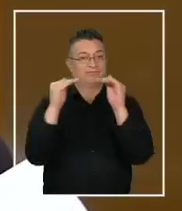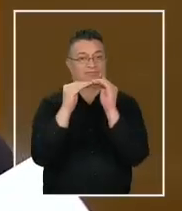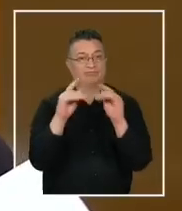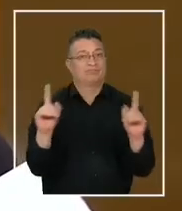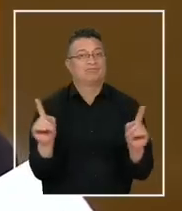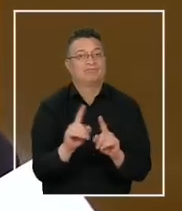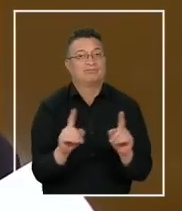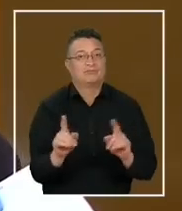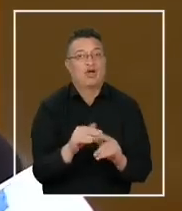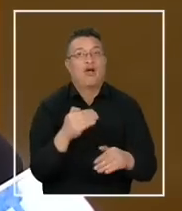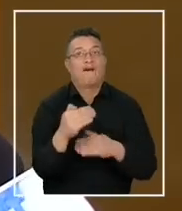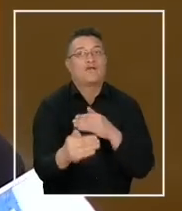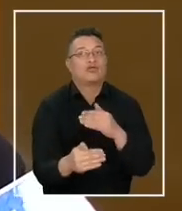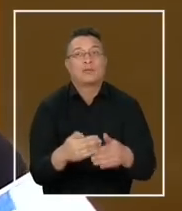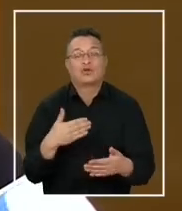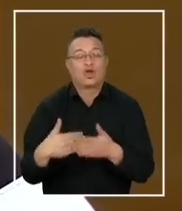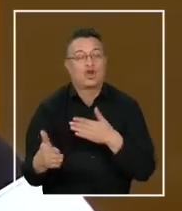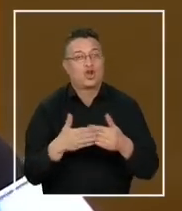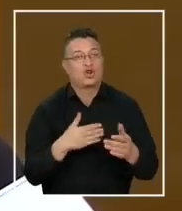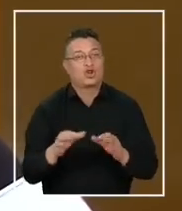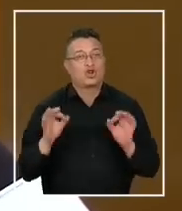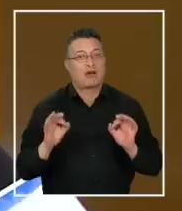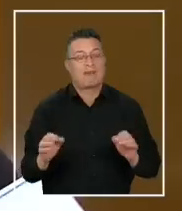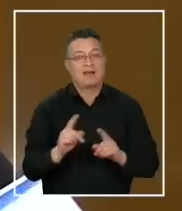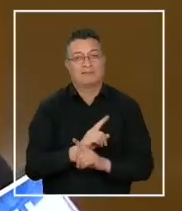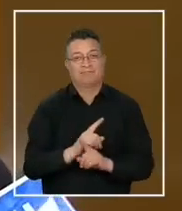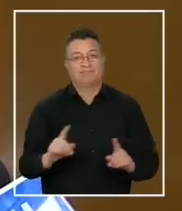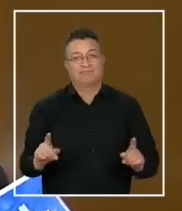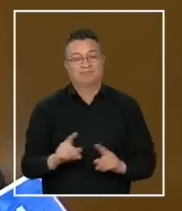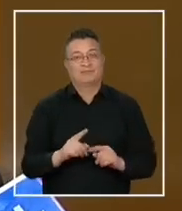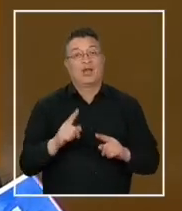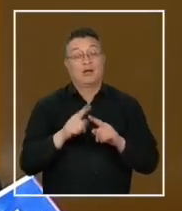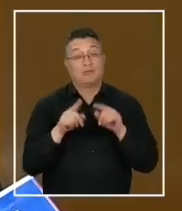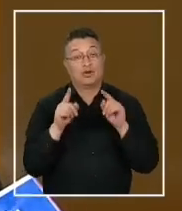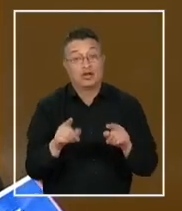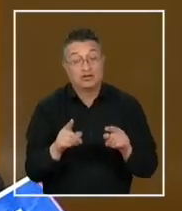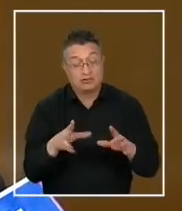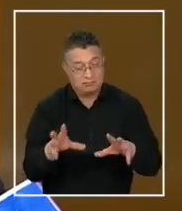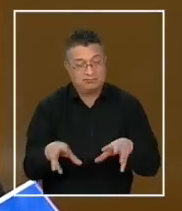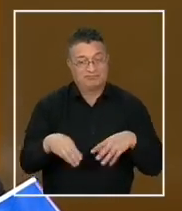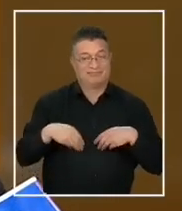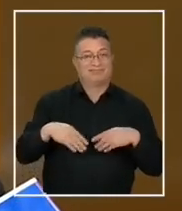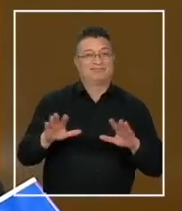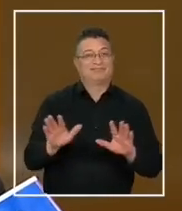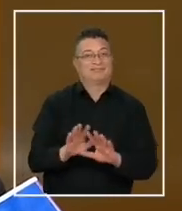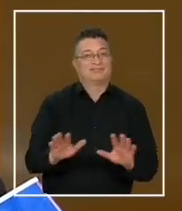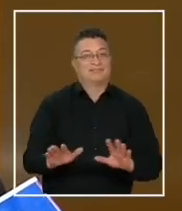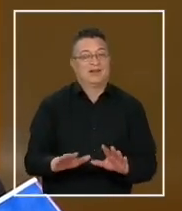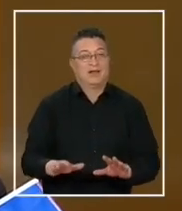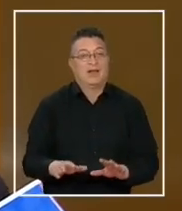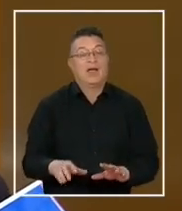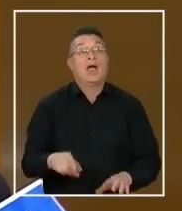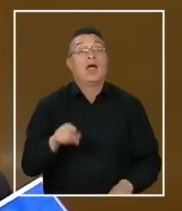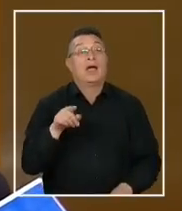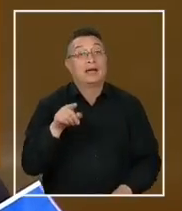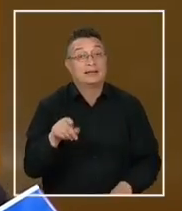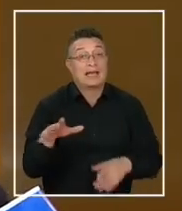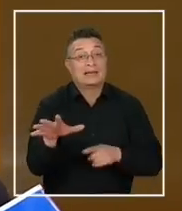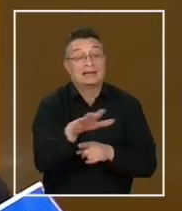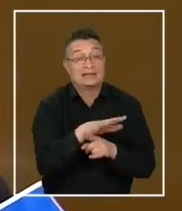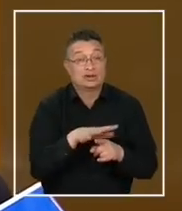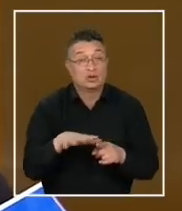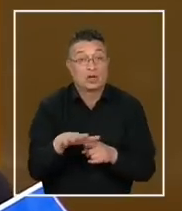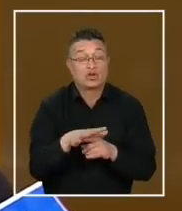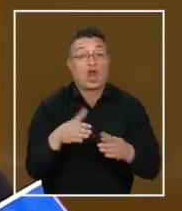calzan con el funcionamiento normal del sistema y por lo tanto no son abordables. Tanto en una situación